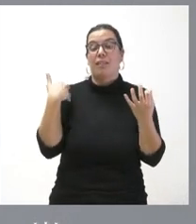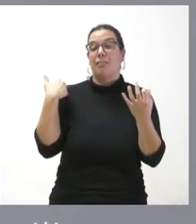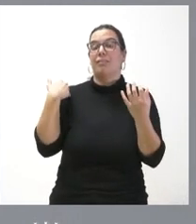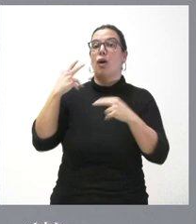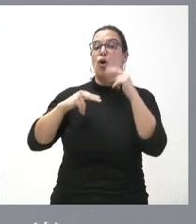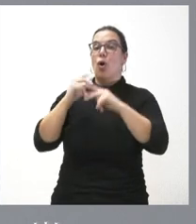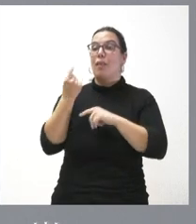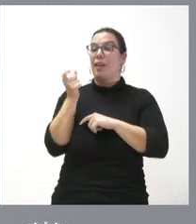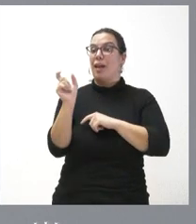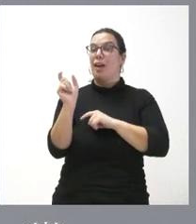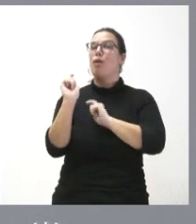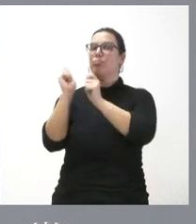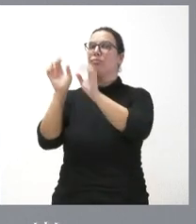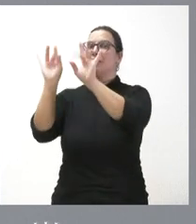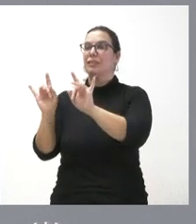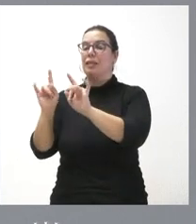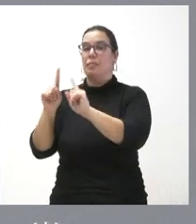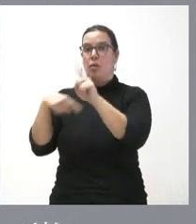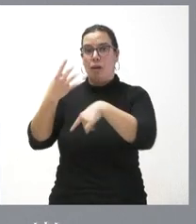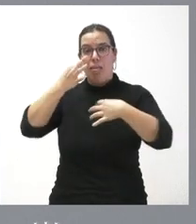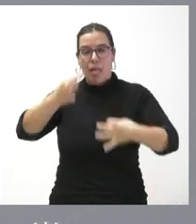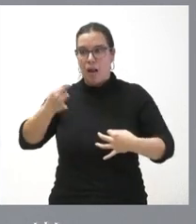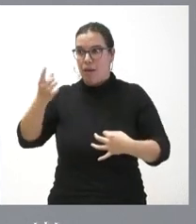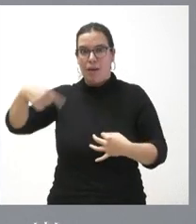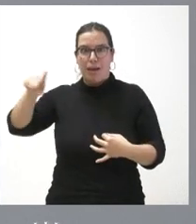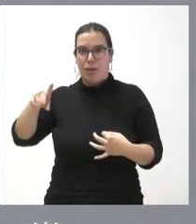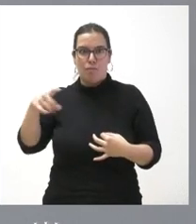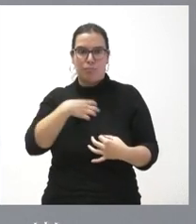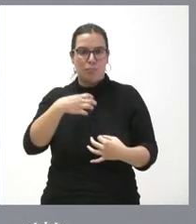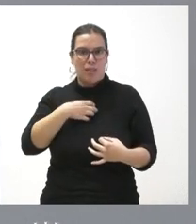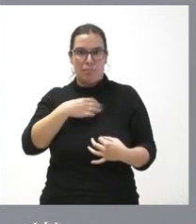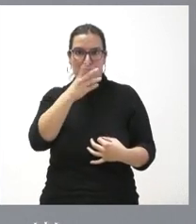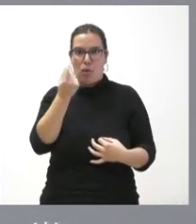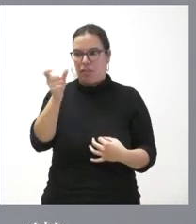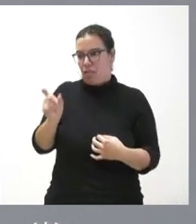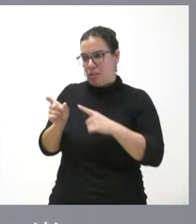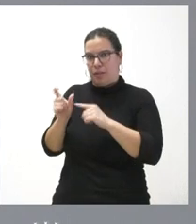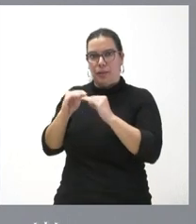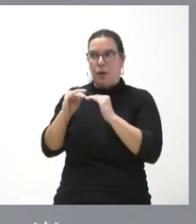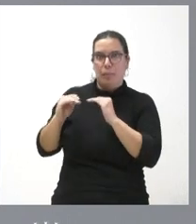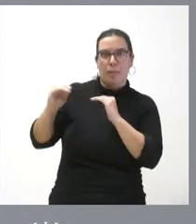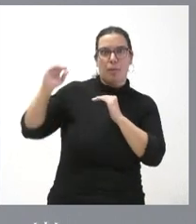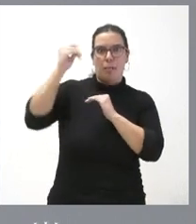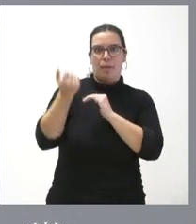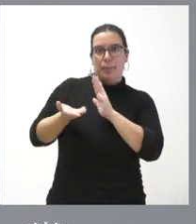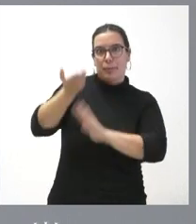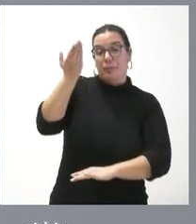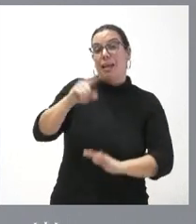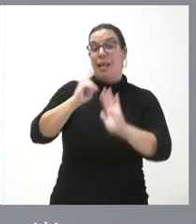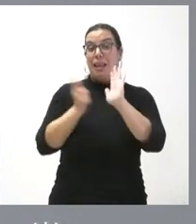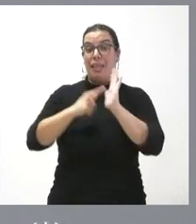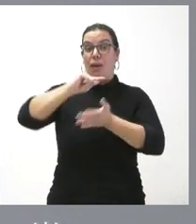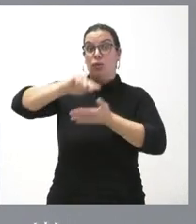importe la realidad nos demuestra que los contratistas luego no pueden llevarlas a cabo y que la ley de contratos tampoco permite una